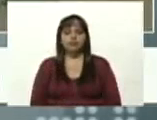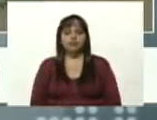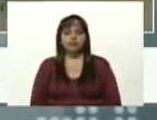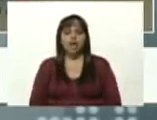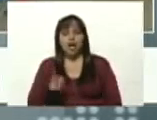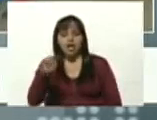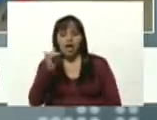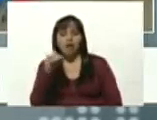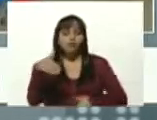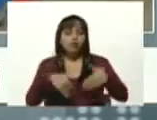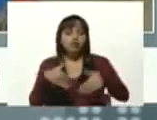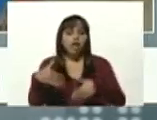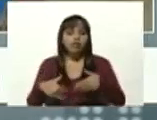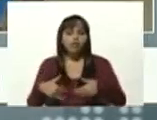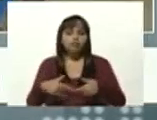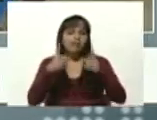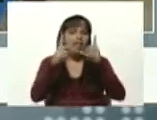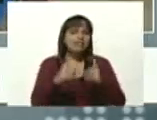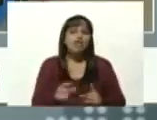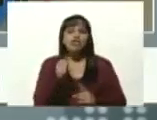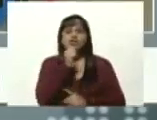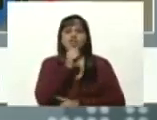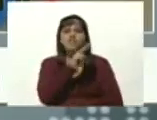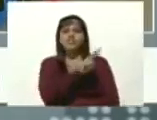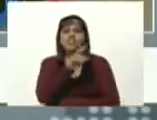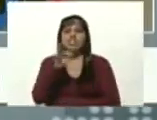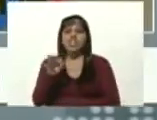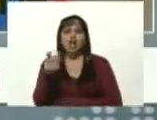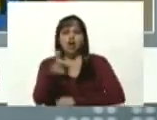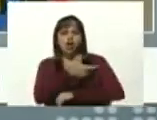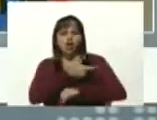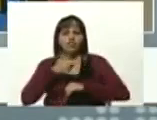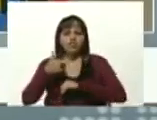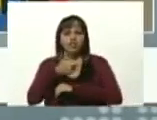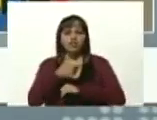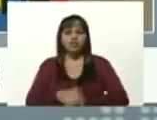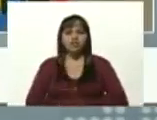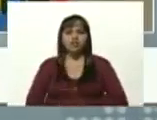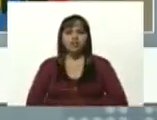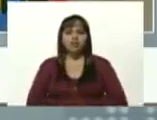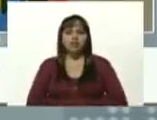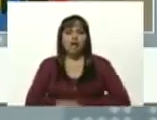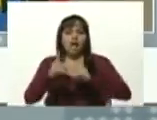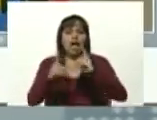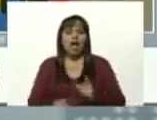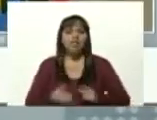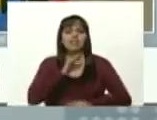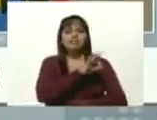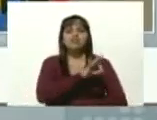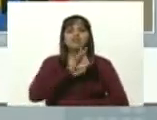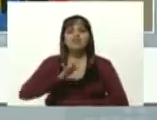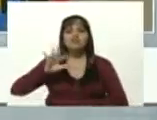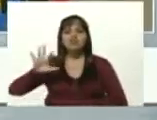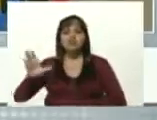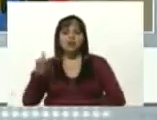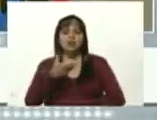para elegir 23 gobernadores o gobernadoras para elegir 335 335 alcaldías